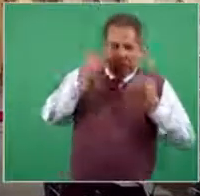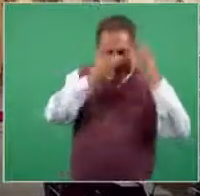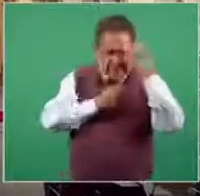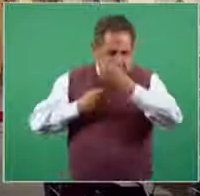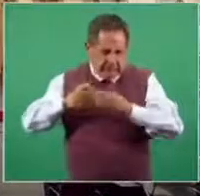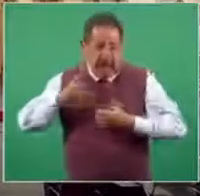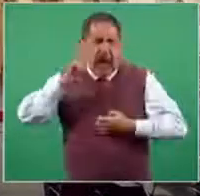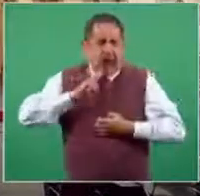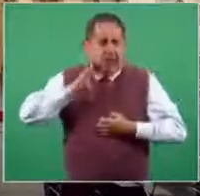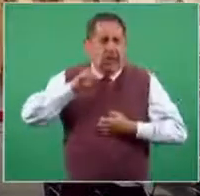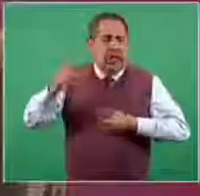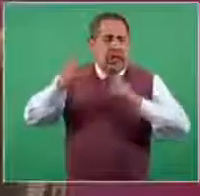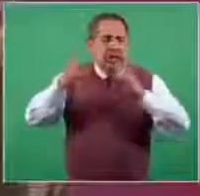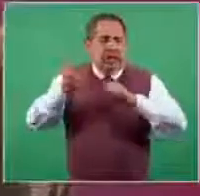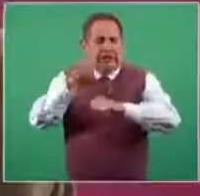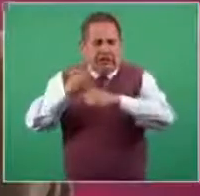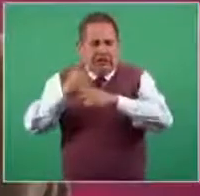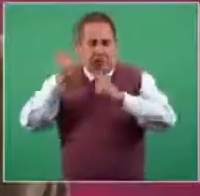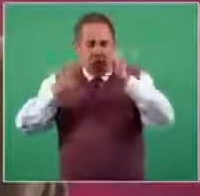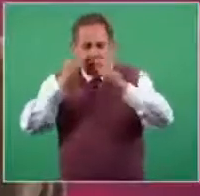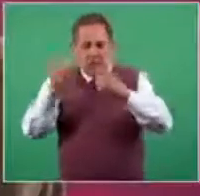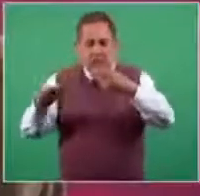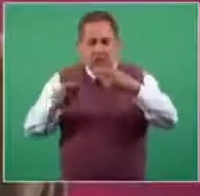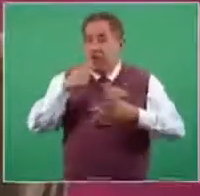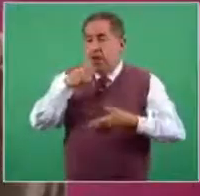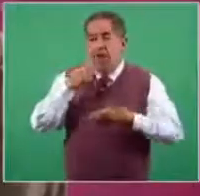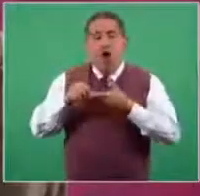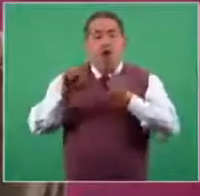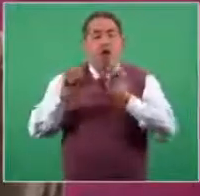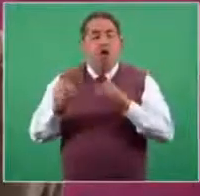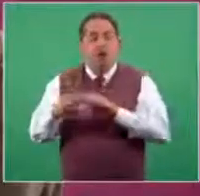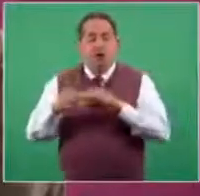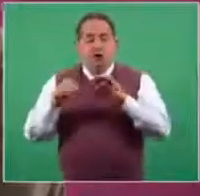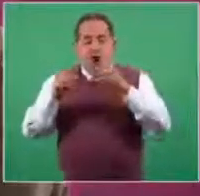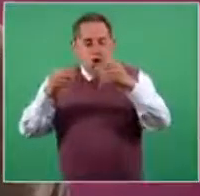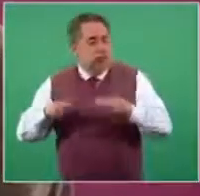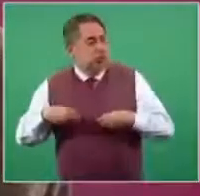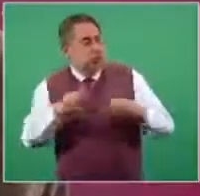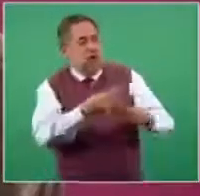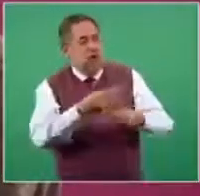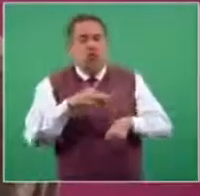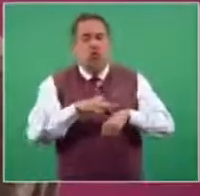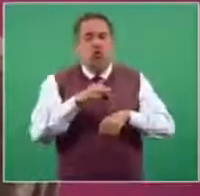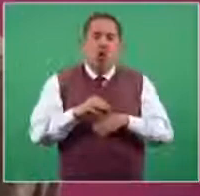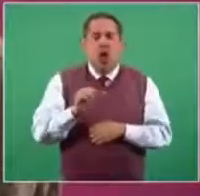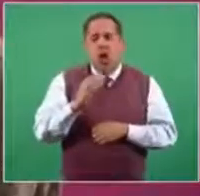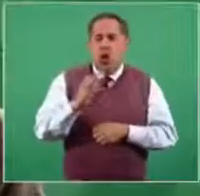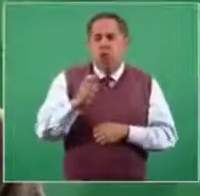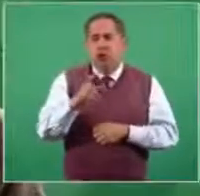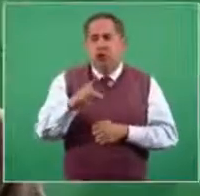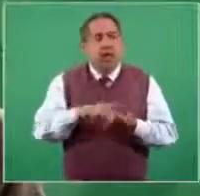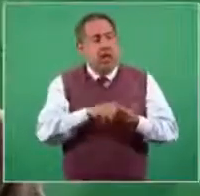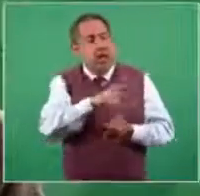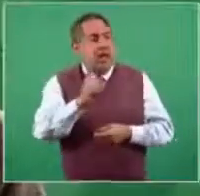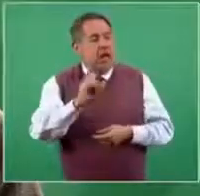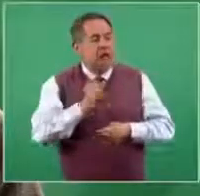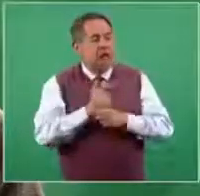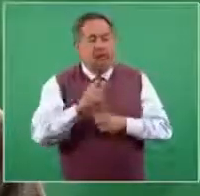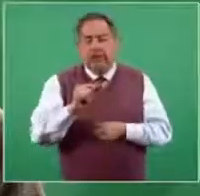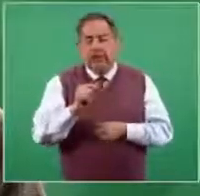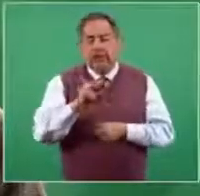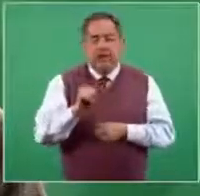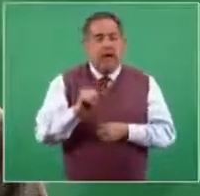el secretario de Turismo en un oficio dirigido al doctor Alcocer, secretario de Salud, y a la licenciada Tatiana Cloutier,